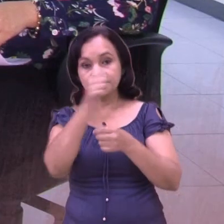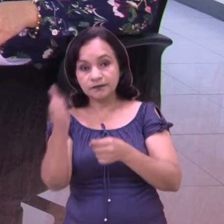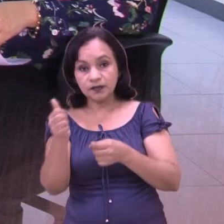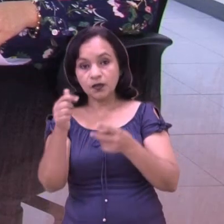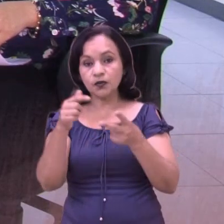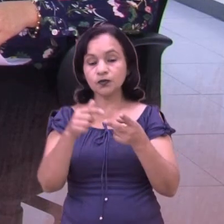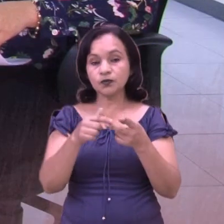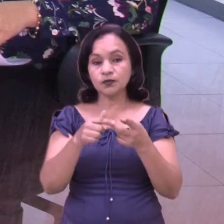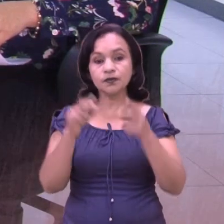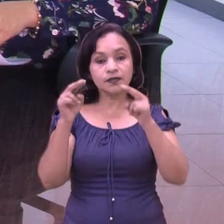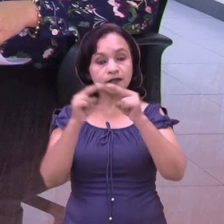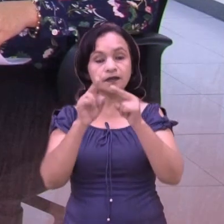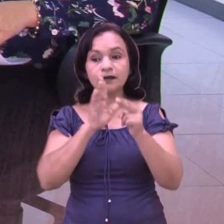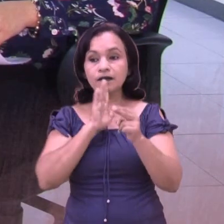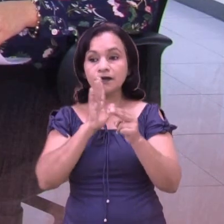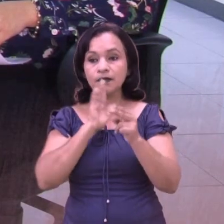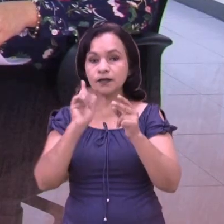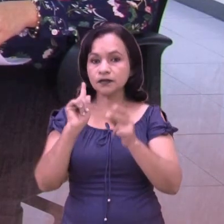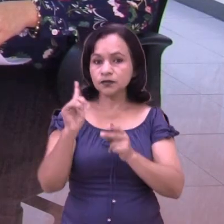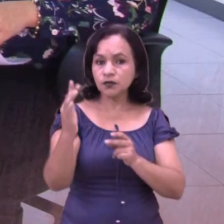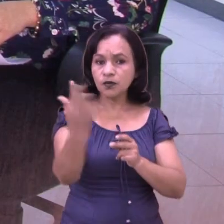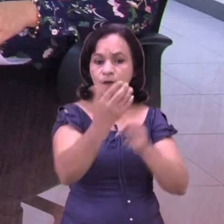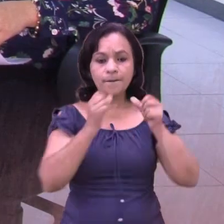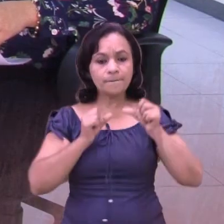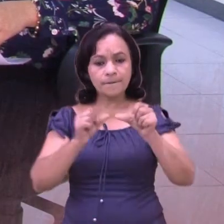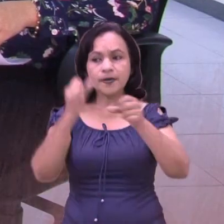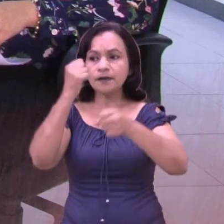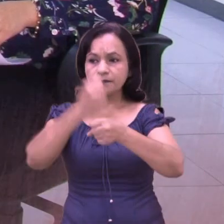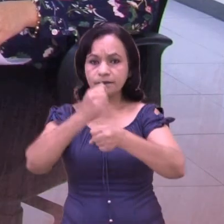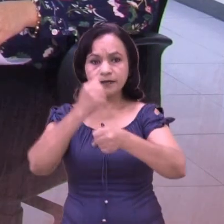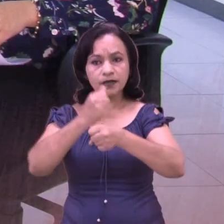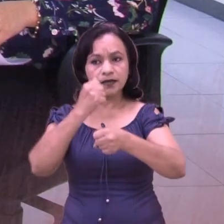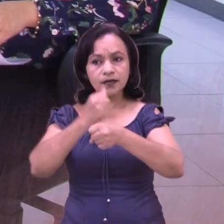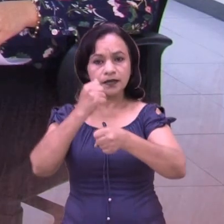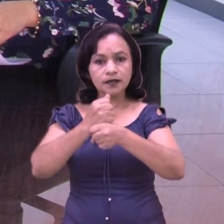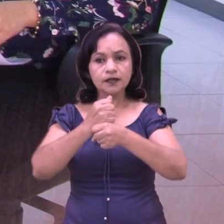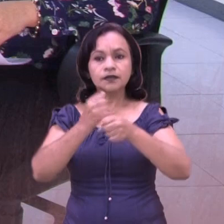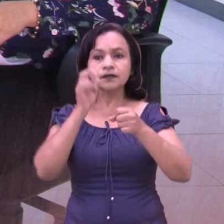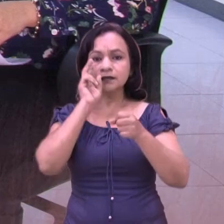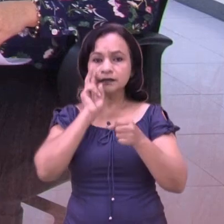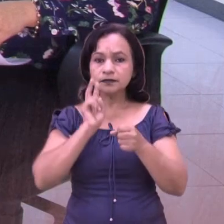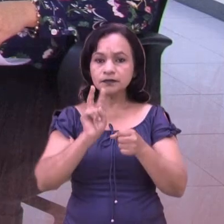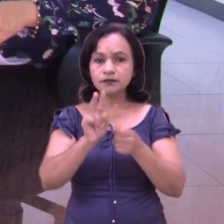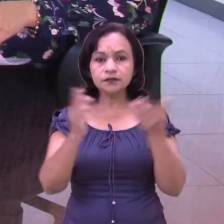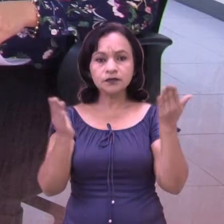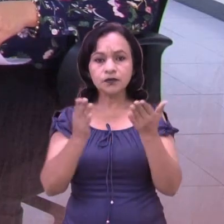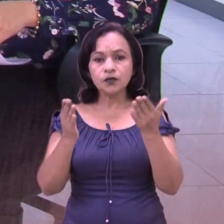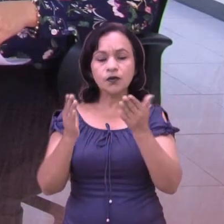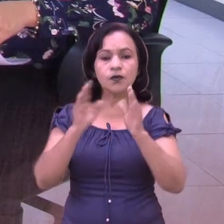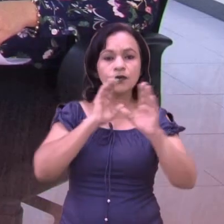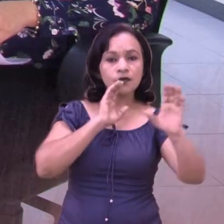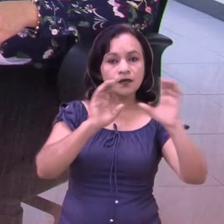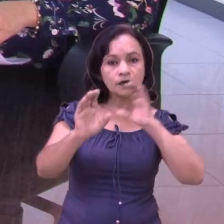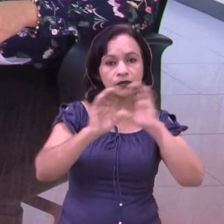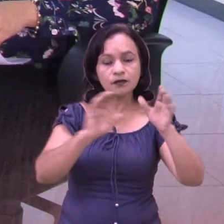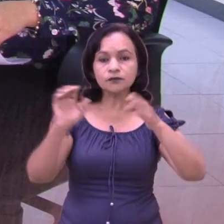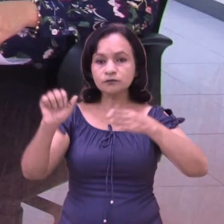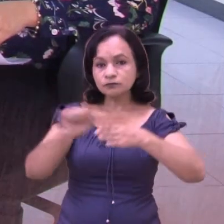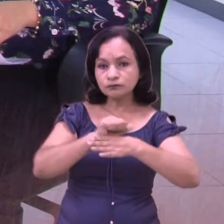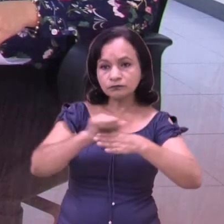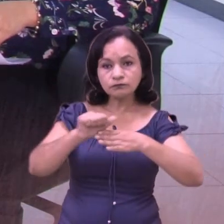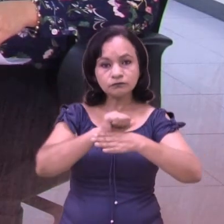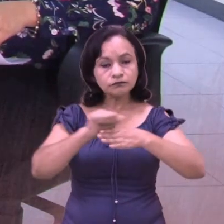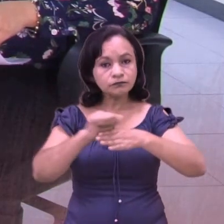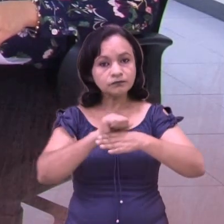Por otra parte, esto también está ligado a que nosotros vamos a seguir trabajando estos componentes que tienen que ver con la